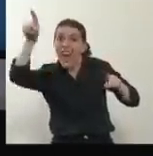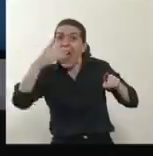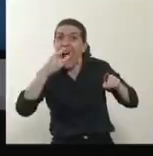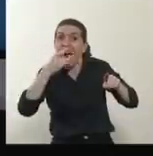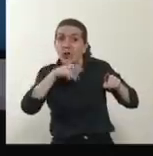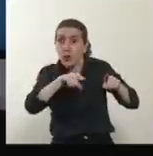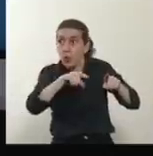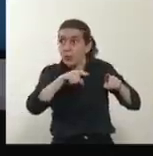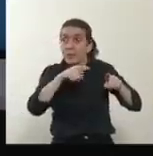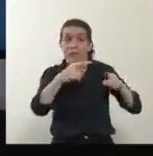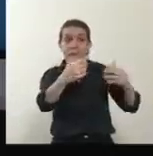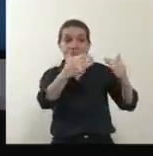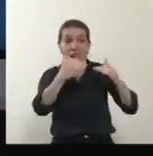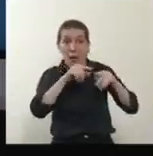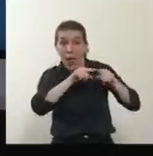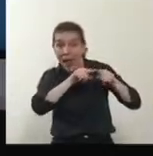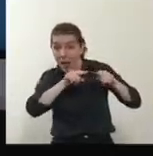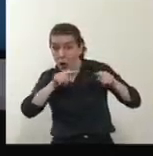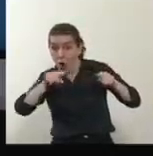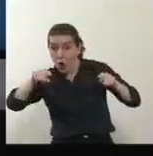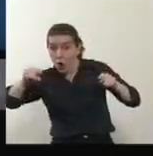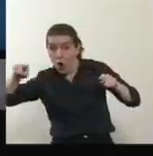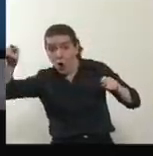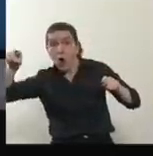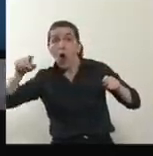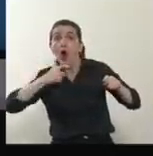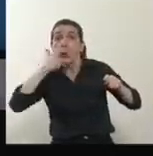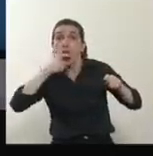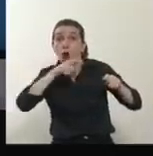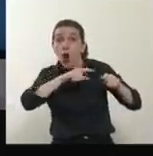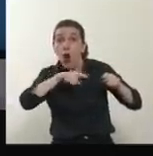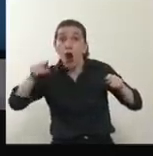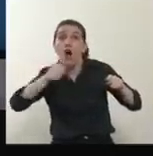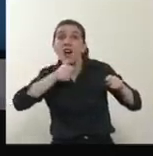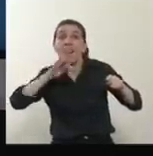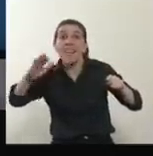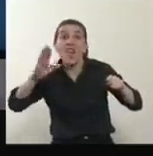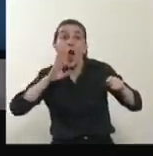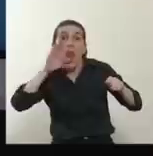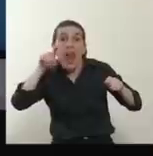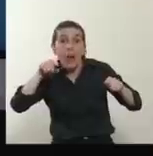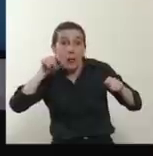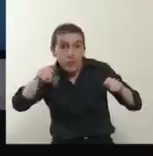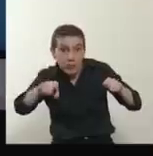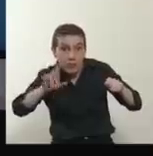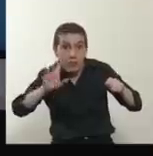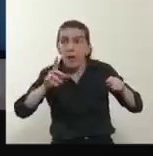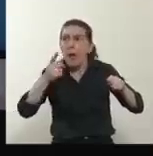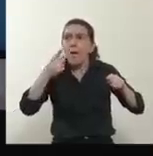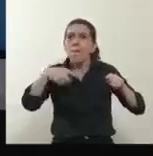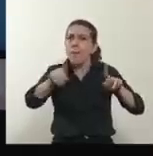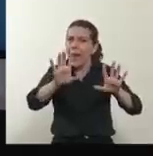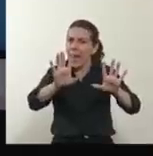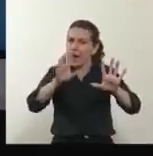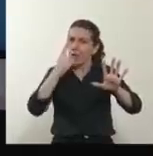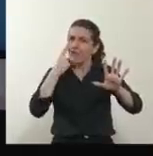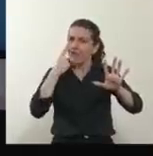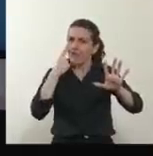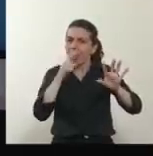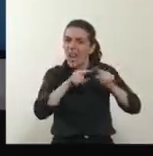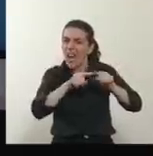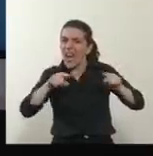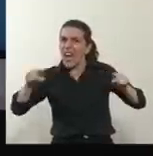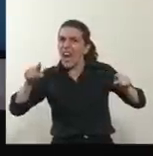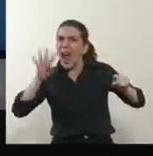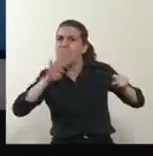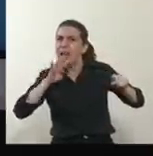Esta línea colorada es Río Negro. Pero déjenme detener, por ejemplo, en la línea amarilla, que es Córdoba.